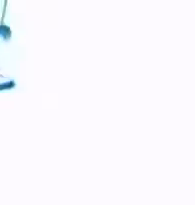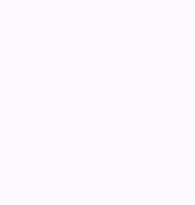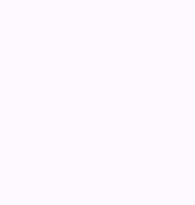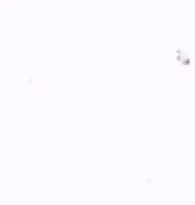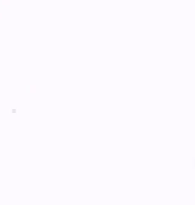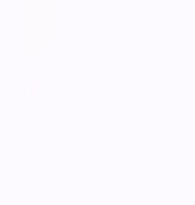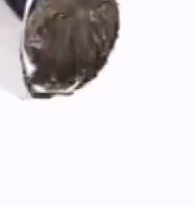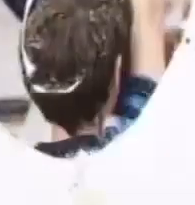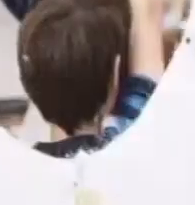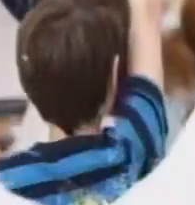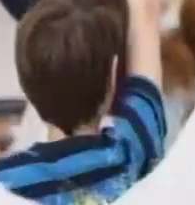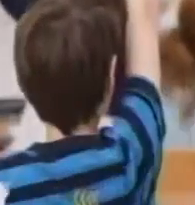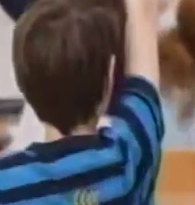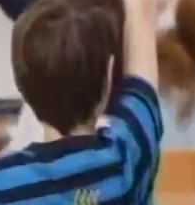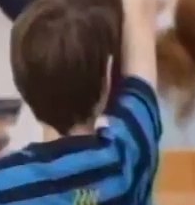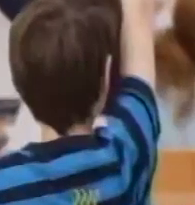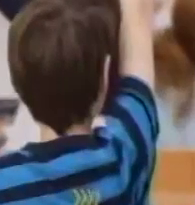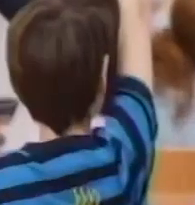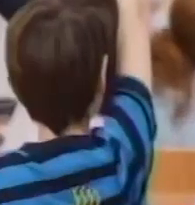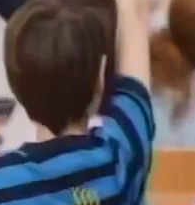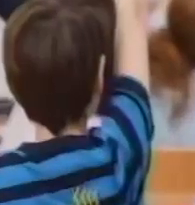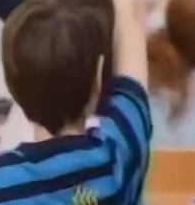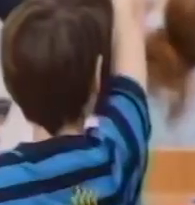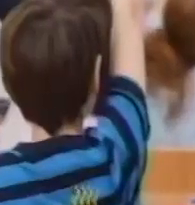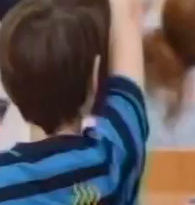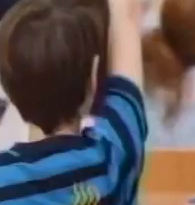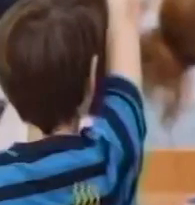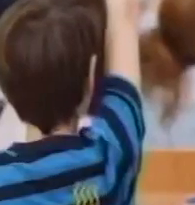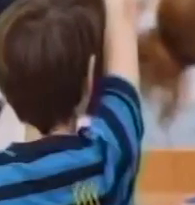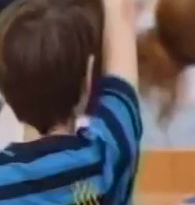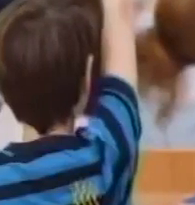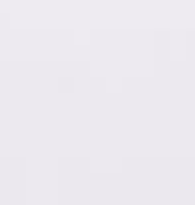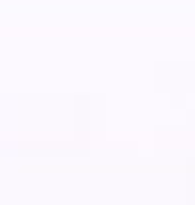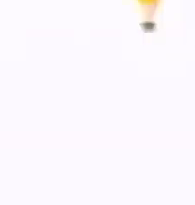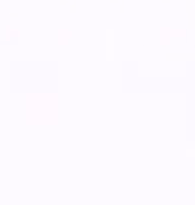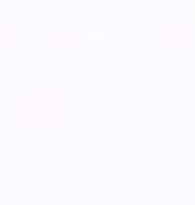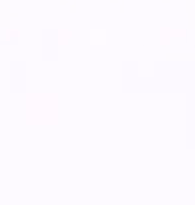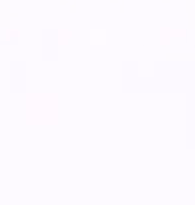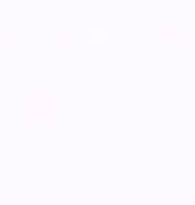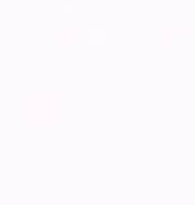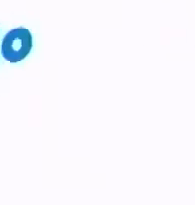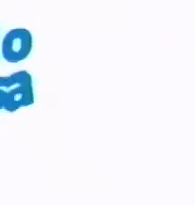A continuación, comunicación y lenguaje primero básico.